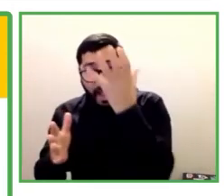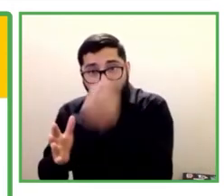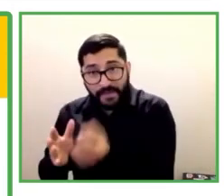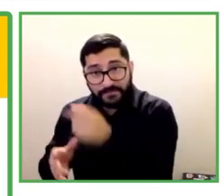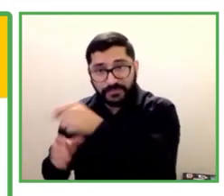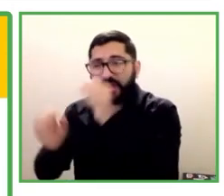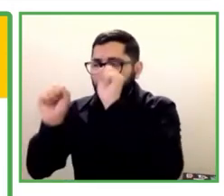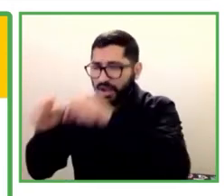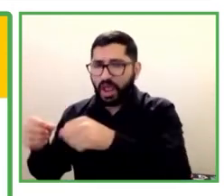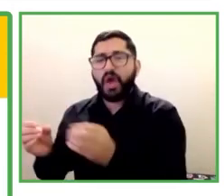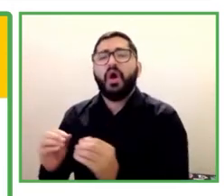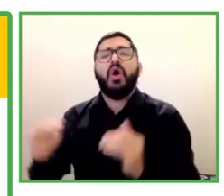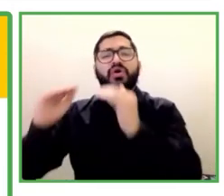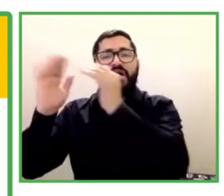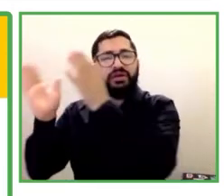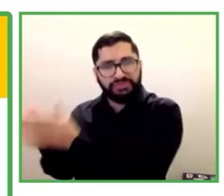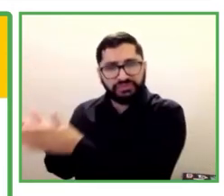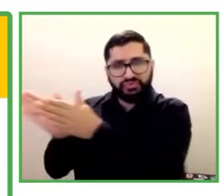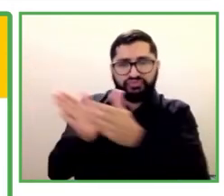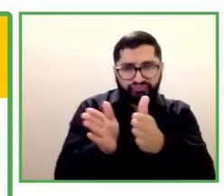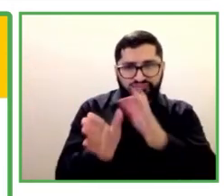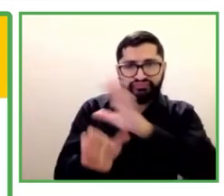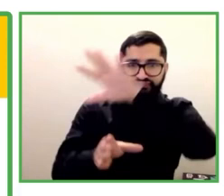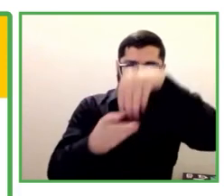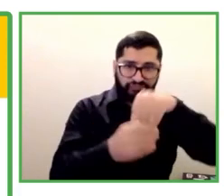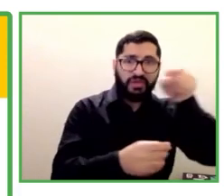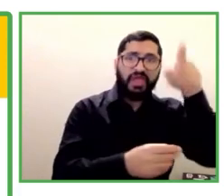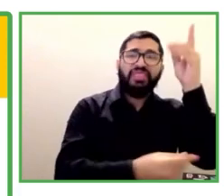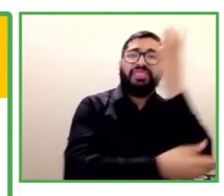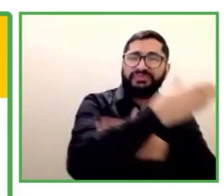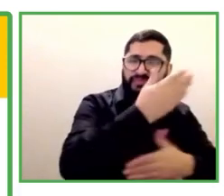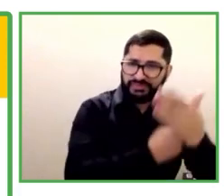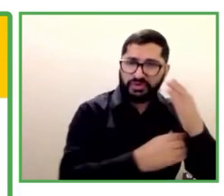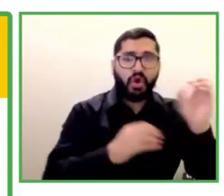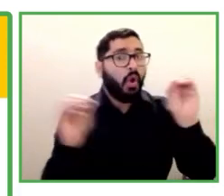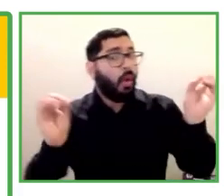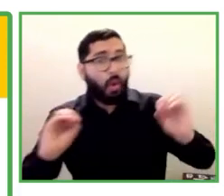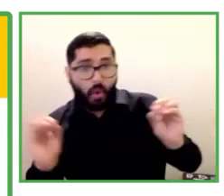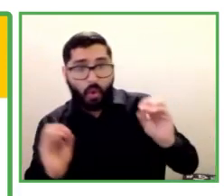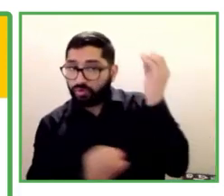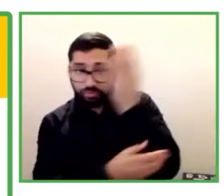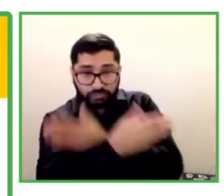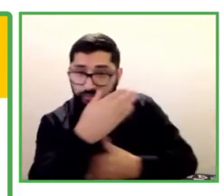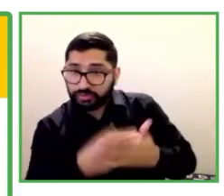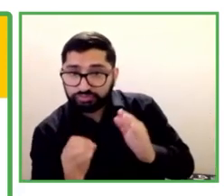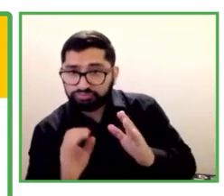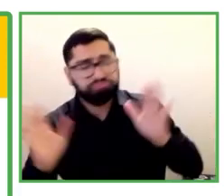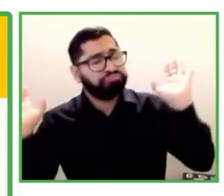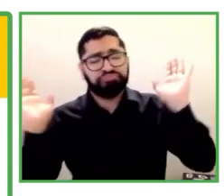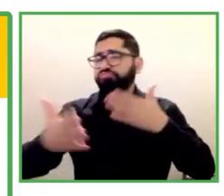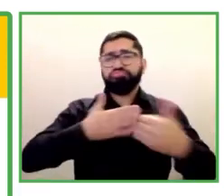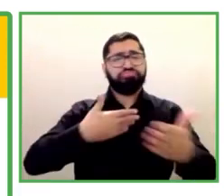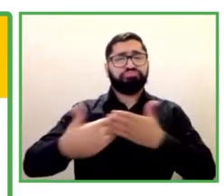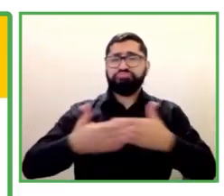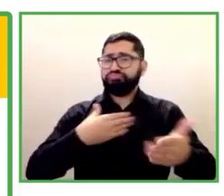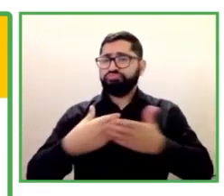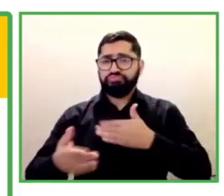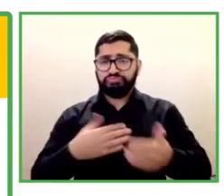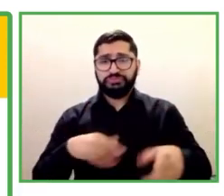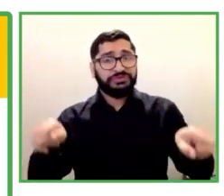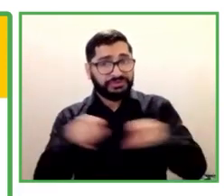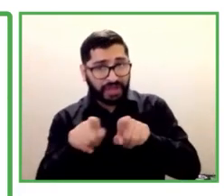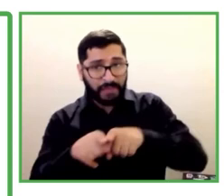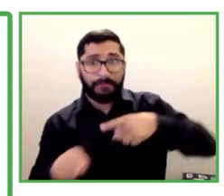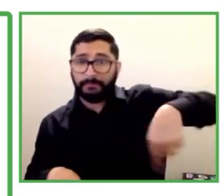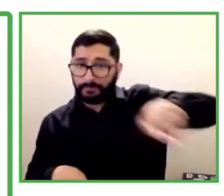discapacidades o que no tengan discapacidades. Y también queremos poder aprender